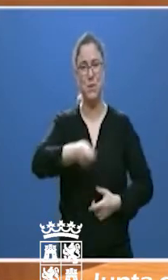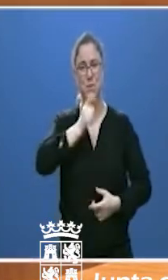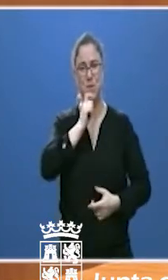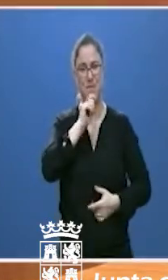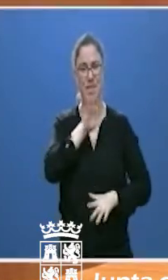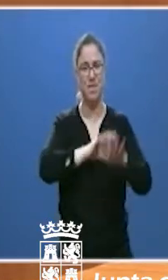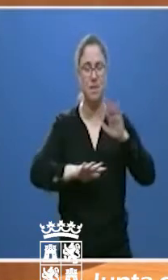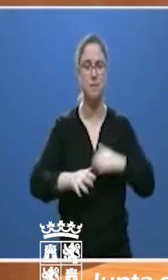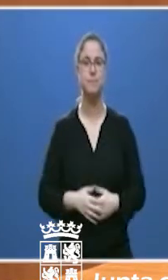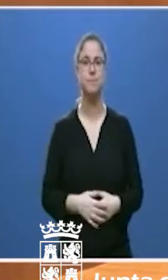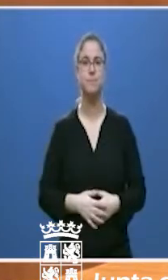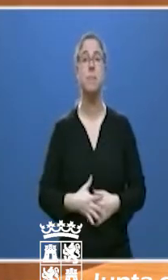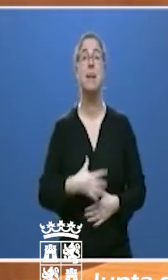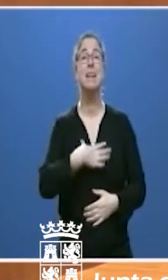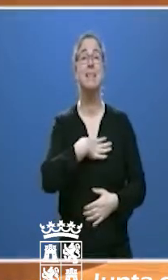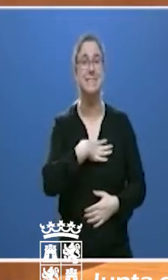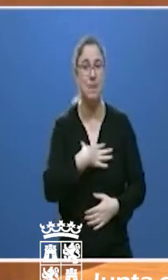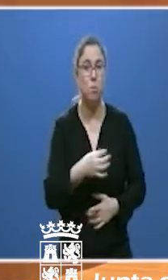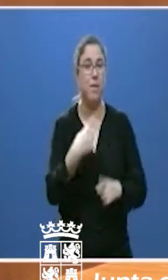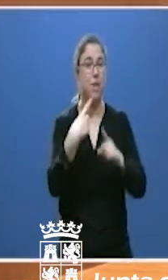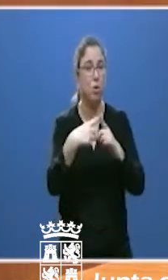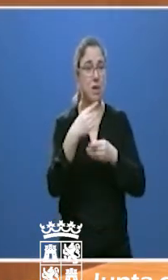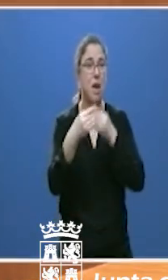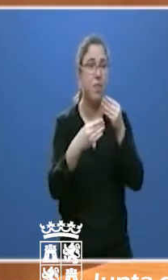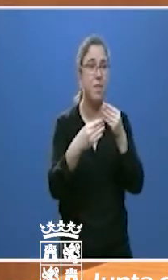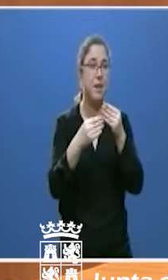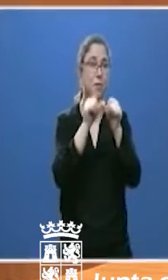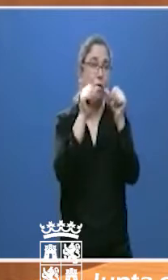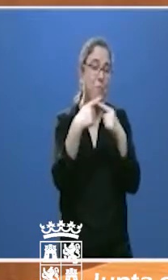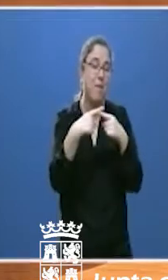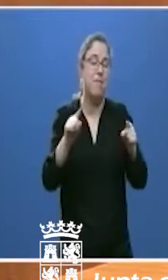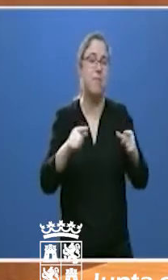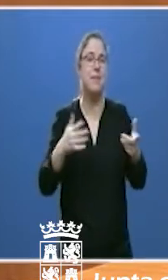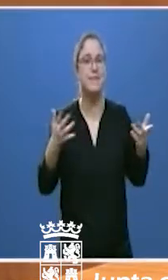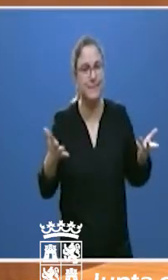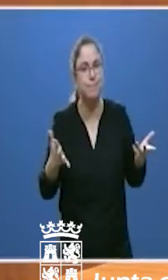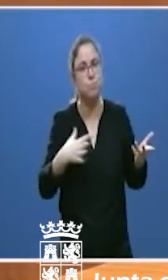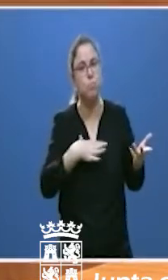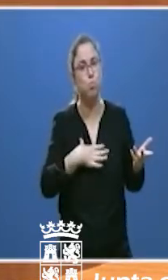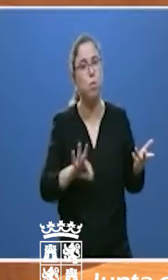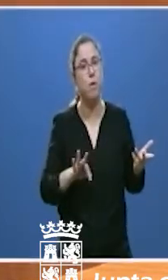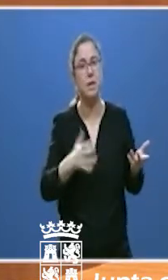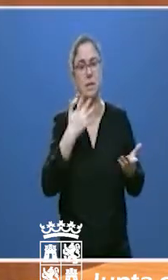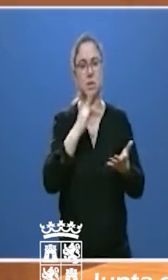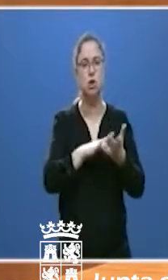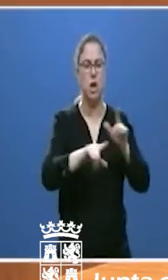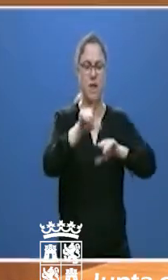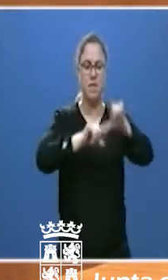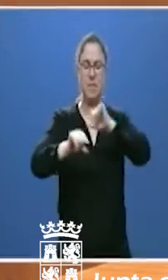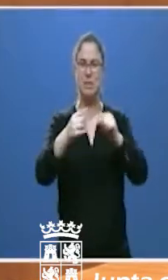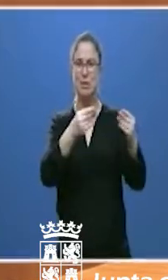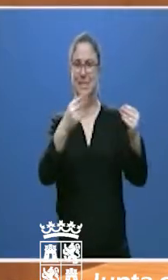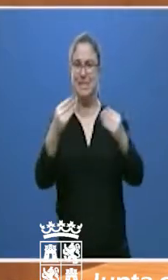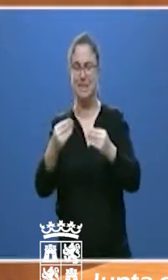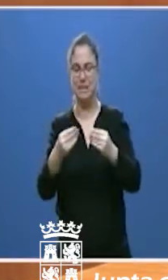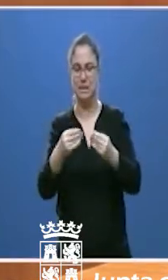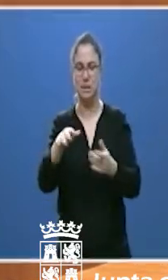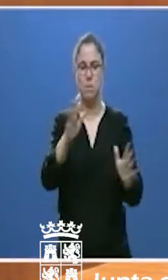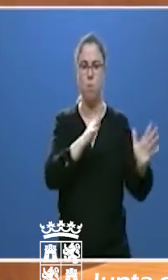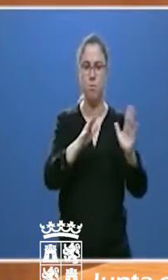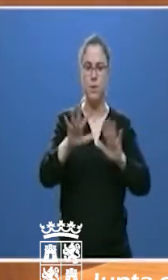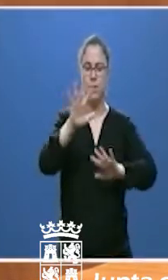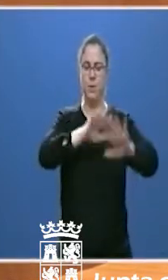Podríamos haber hecho algunas cosas de otra manera. Cuando se toman tantas decisiones, en momentos de tanta incertidumbre,